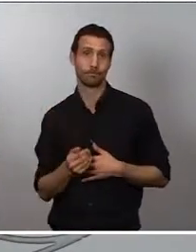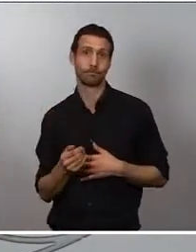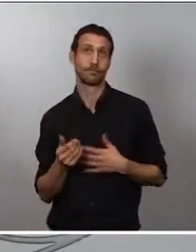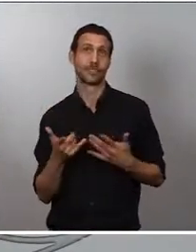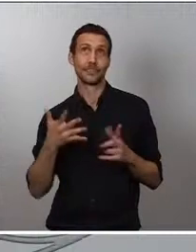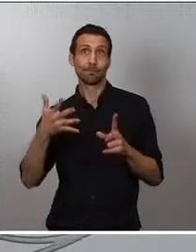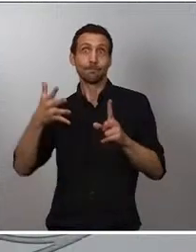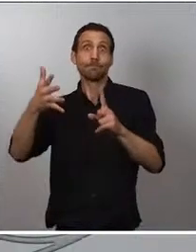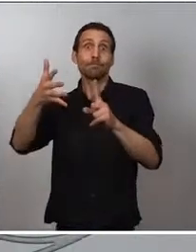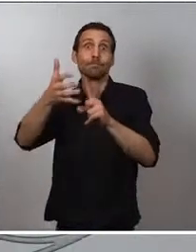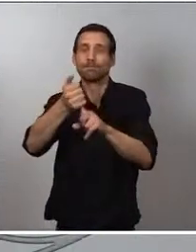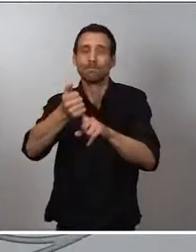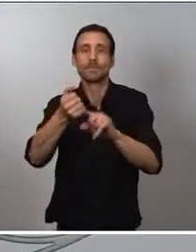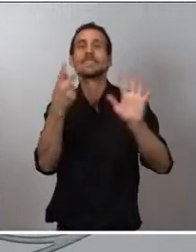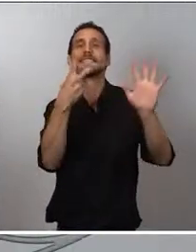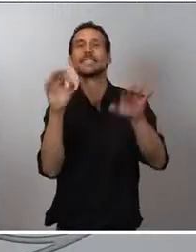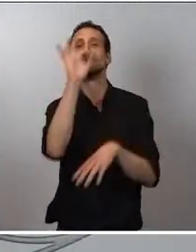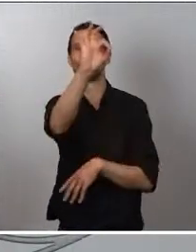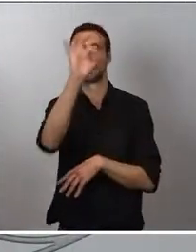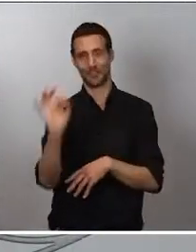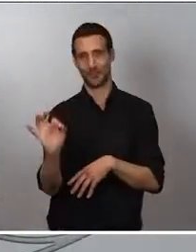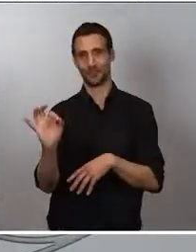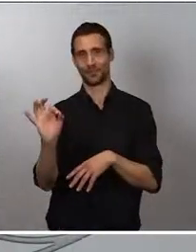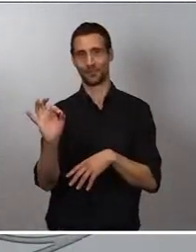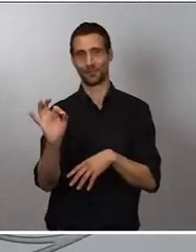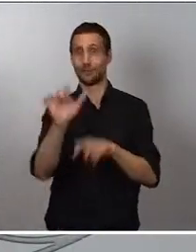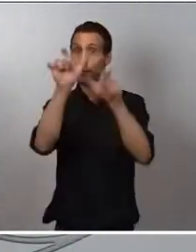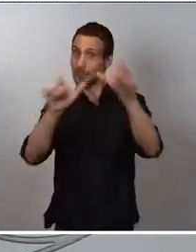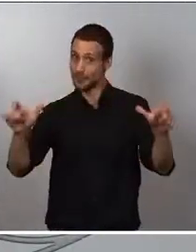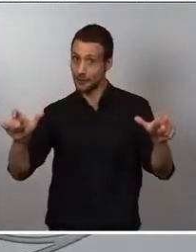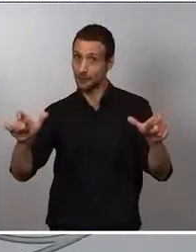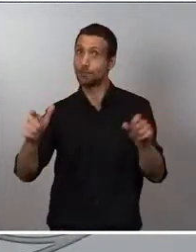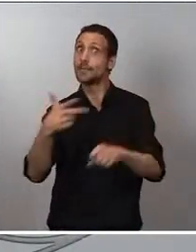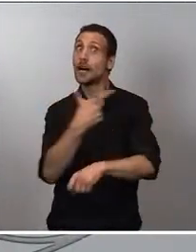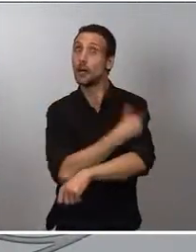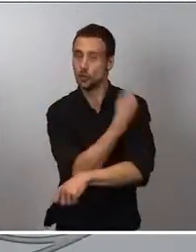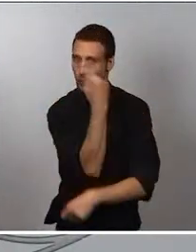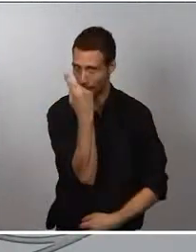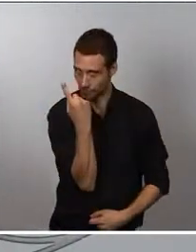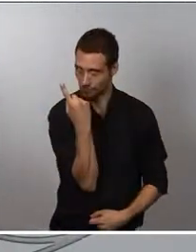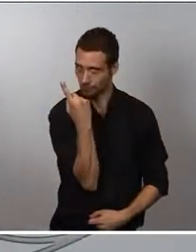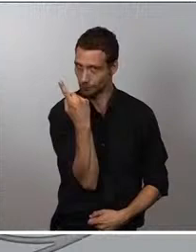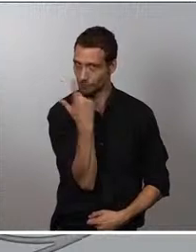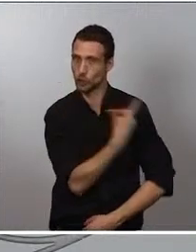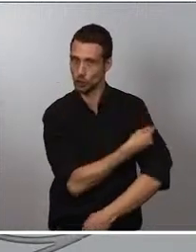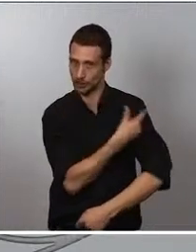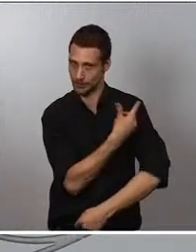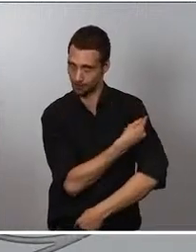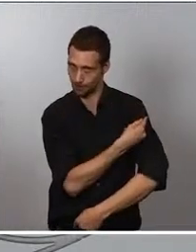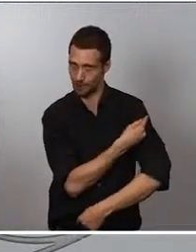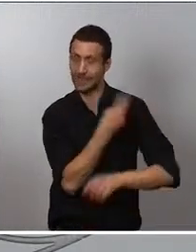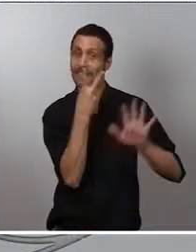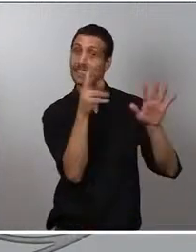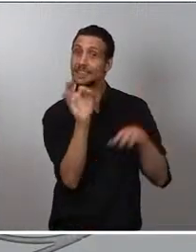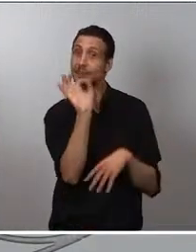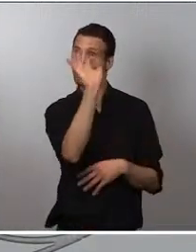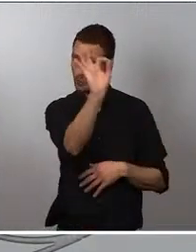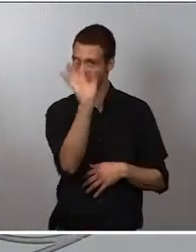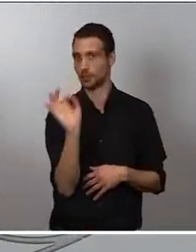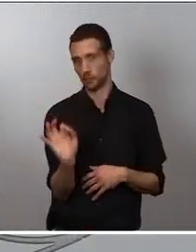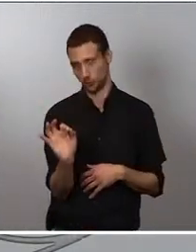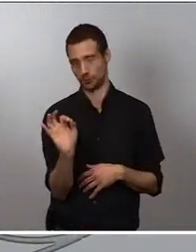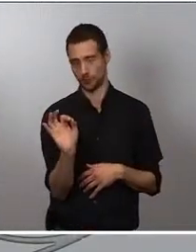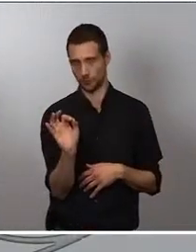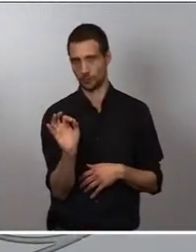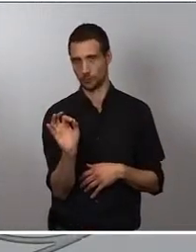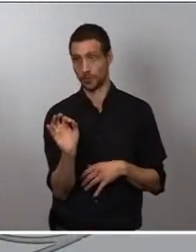% de la población vacunada con una dosis. 70% de la población vacunada con una dosis y el 60%